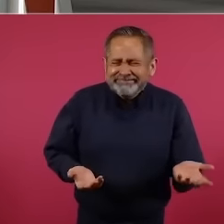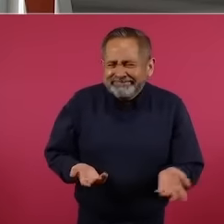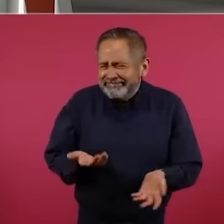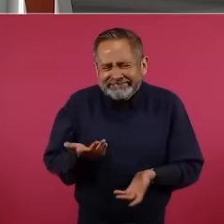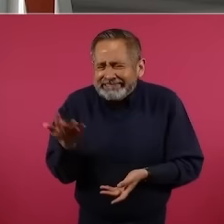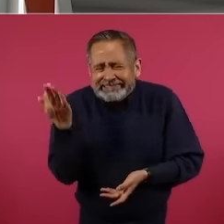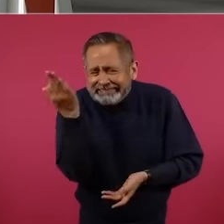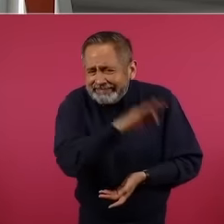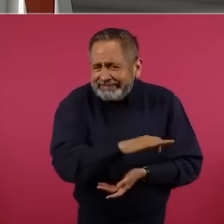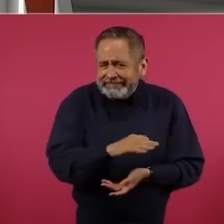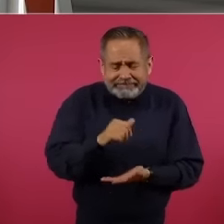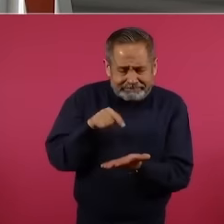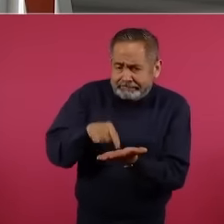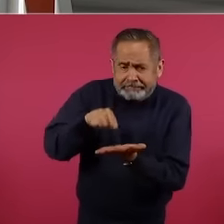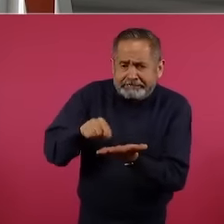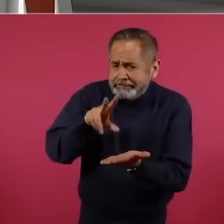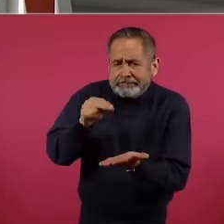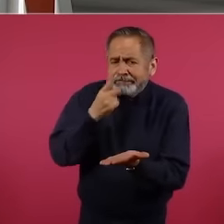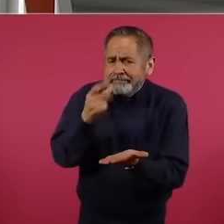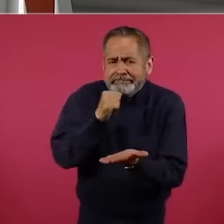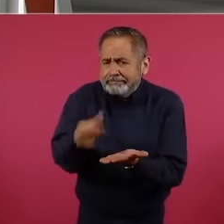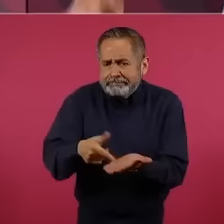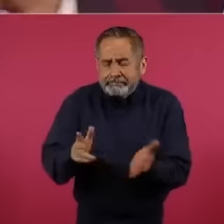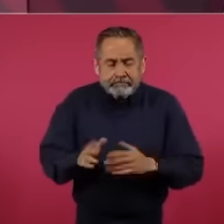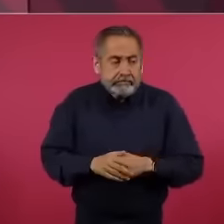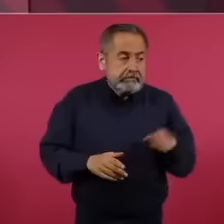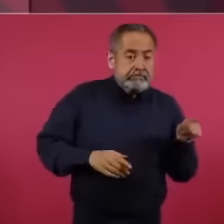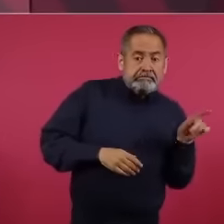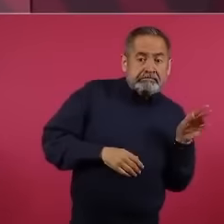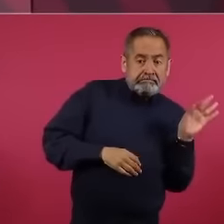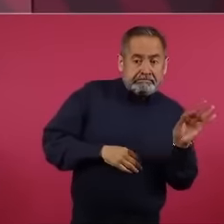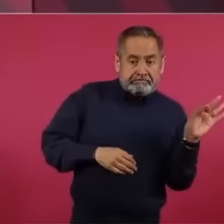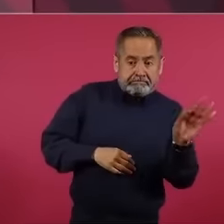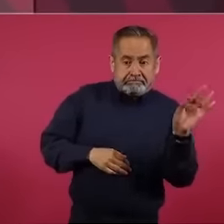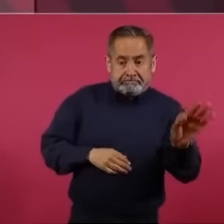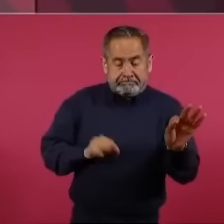pero les han dicho eso.